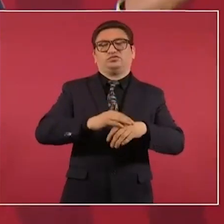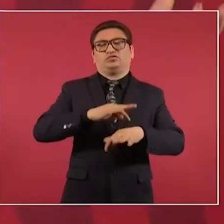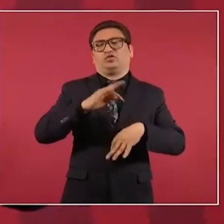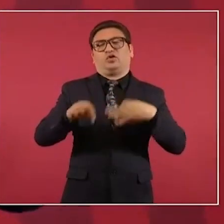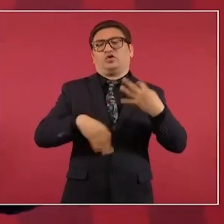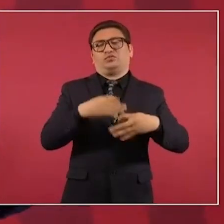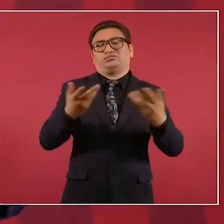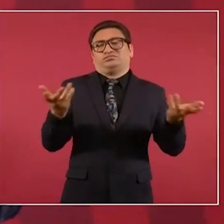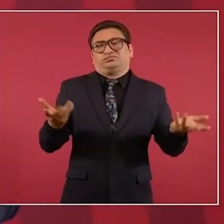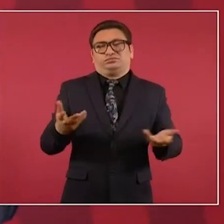que…